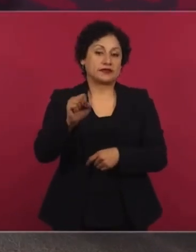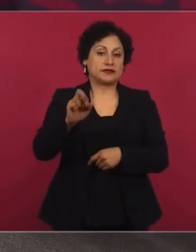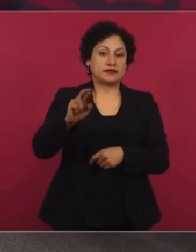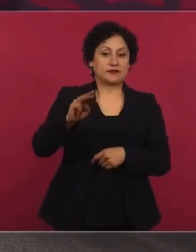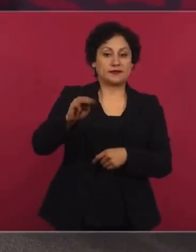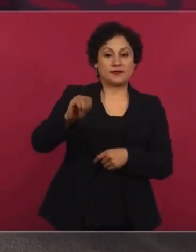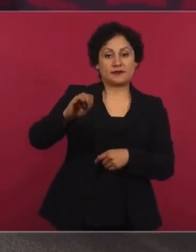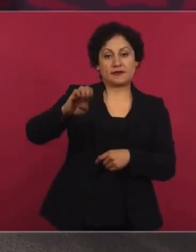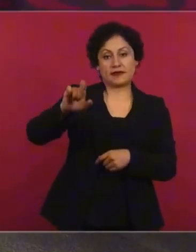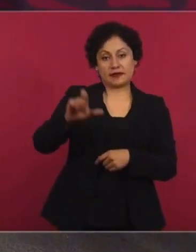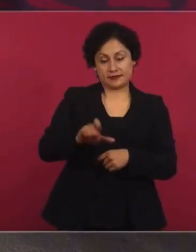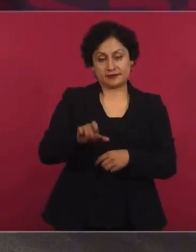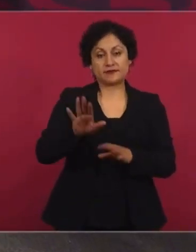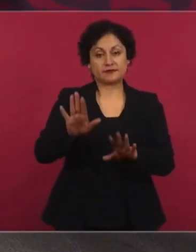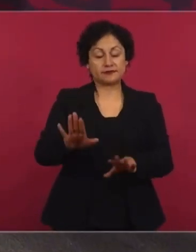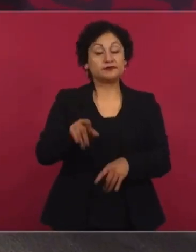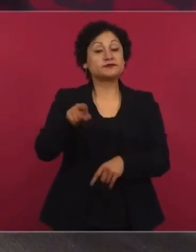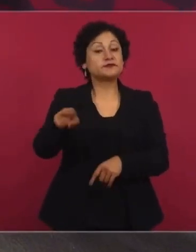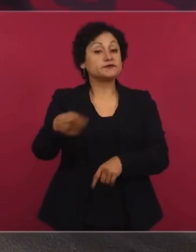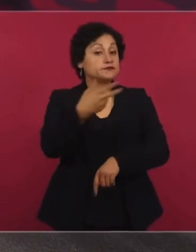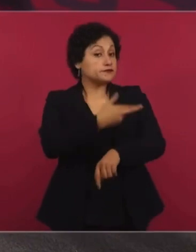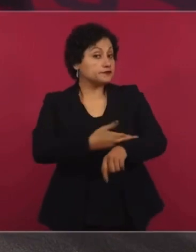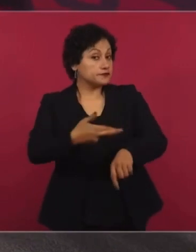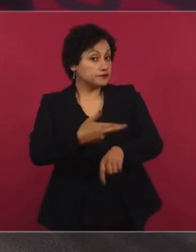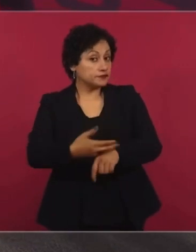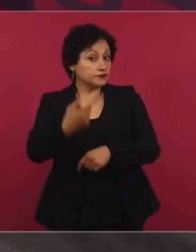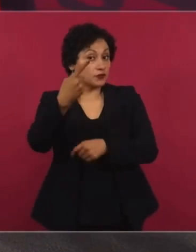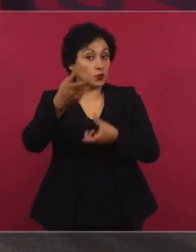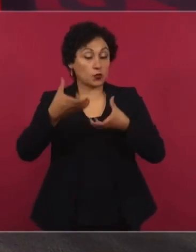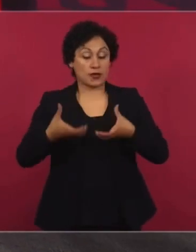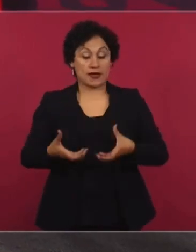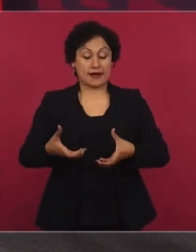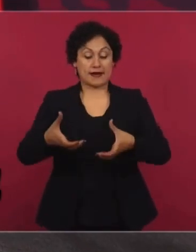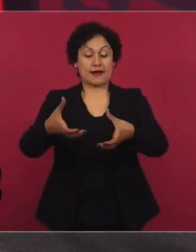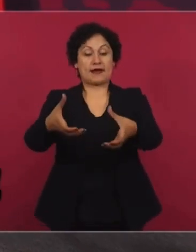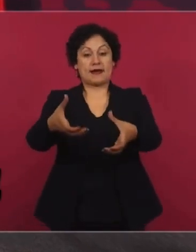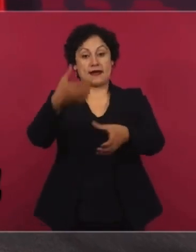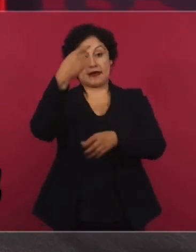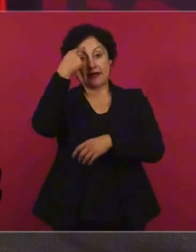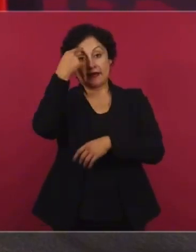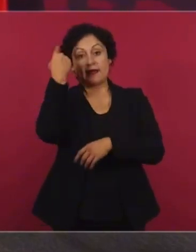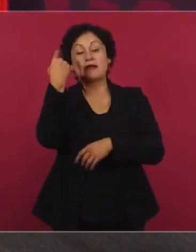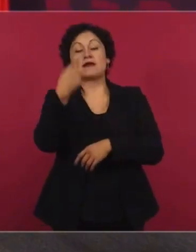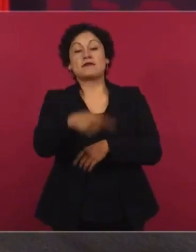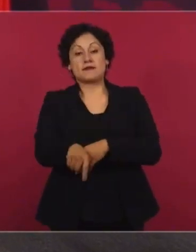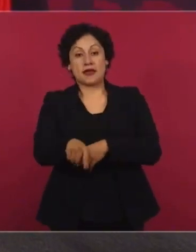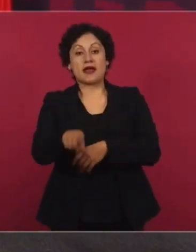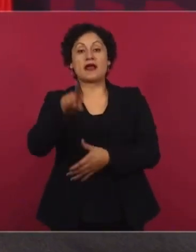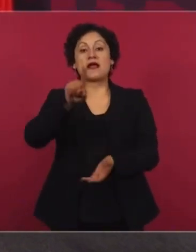abrieron una calle para comunicar al hospital ABC